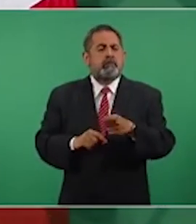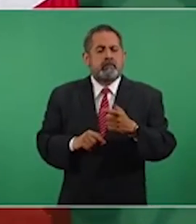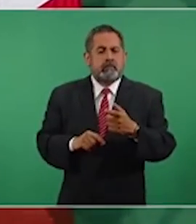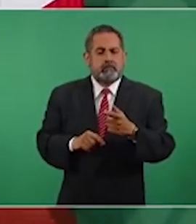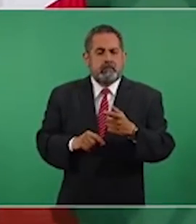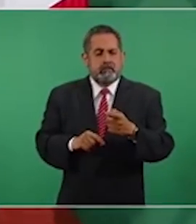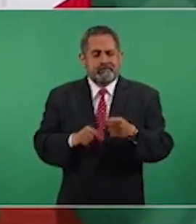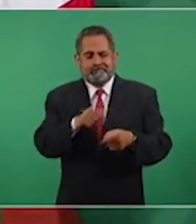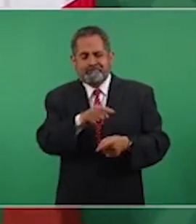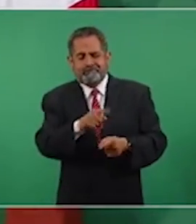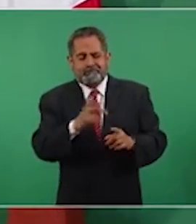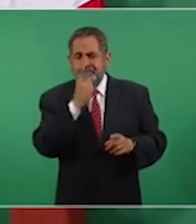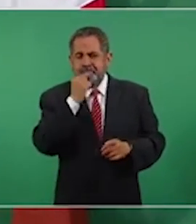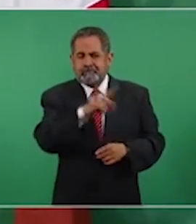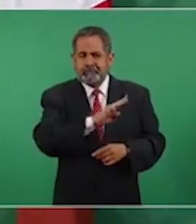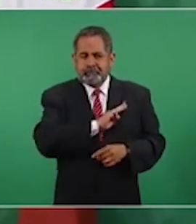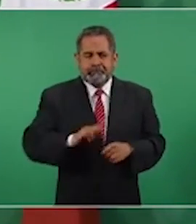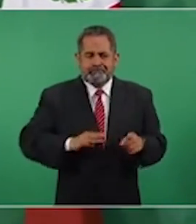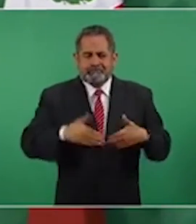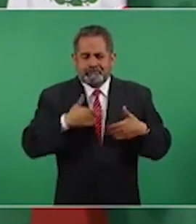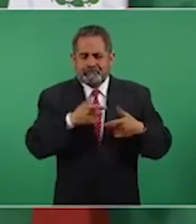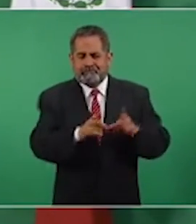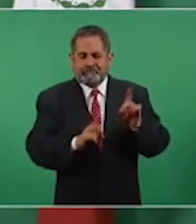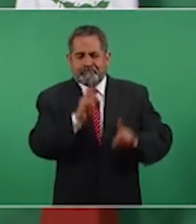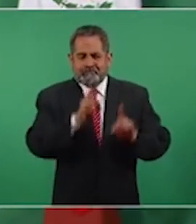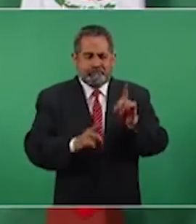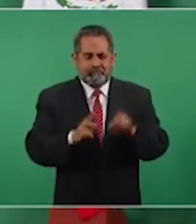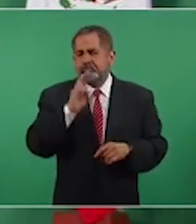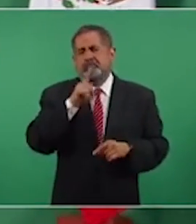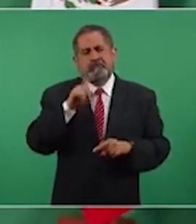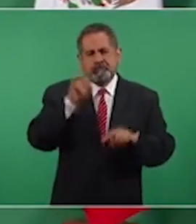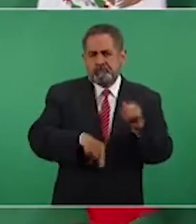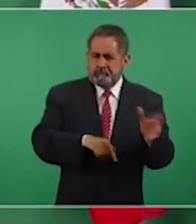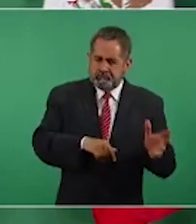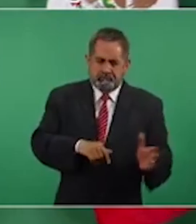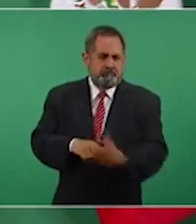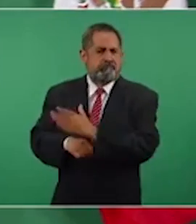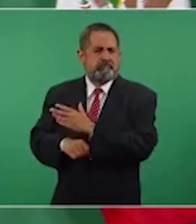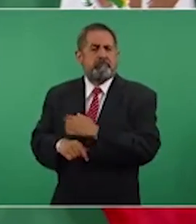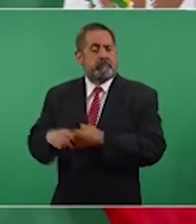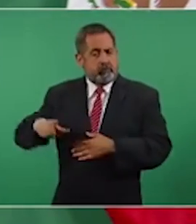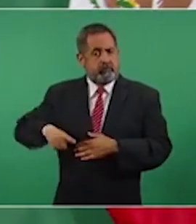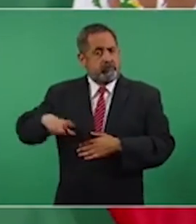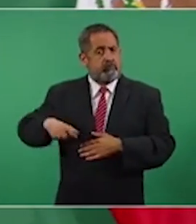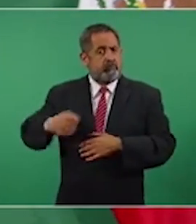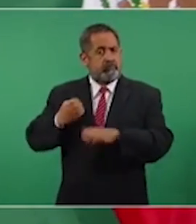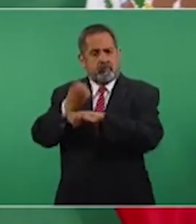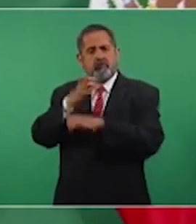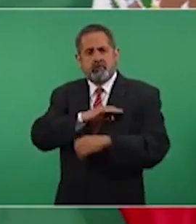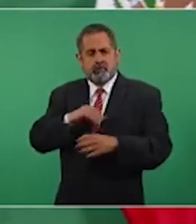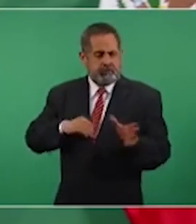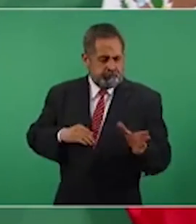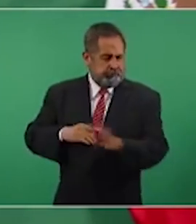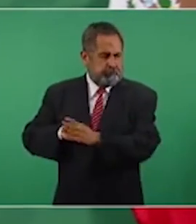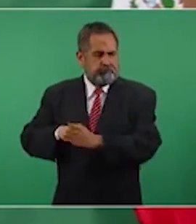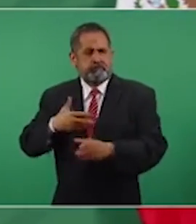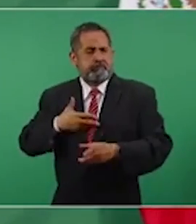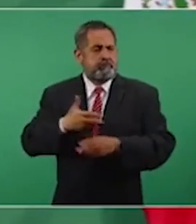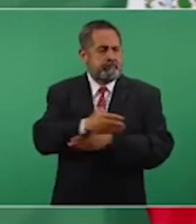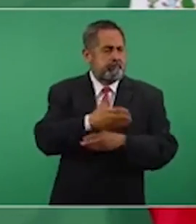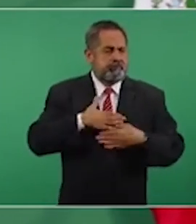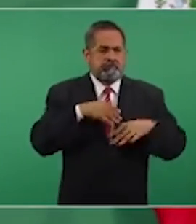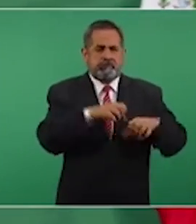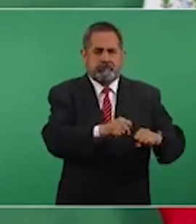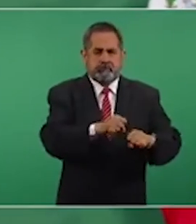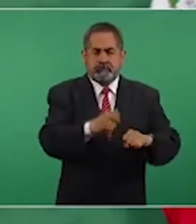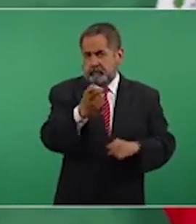confianza en la policía municipal, pues es facultad del gobierno, del estado, intervenir, que es